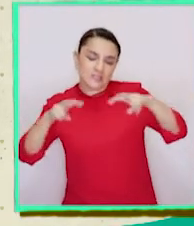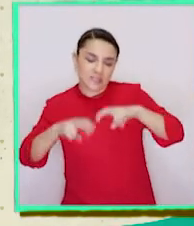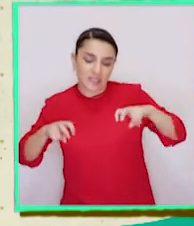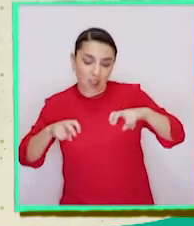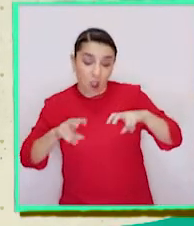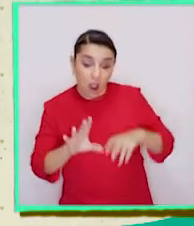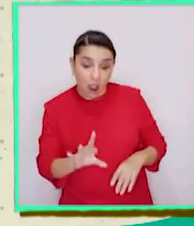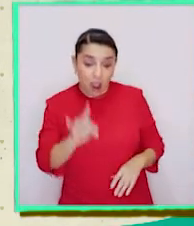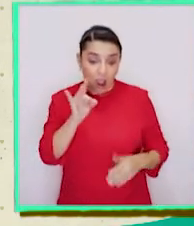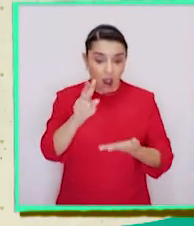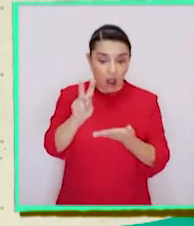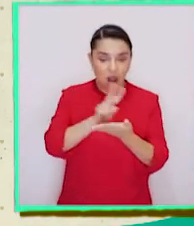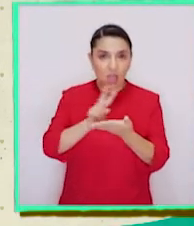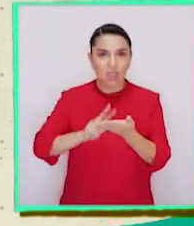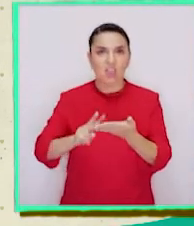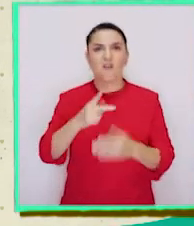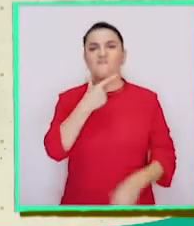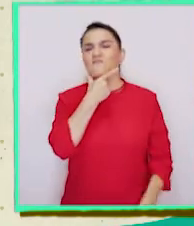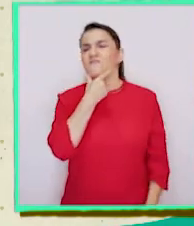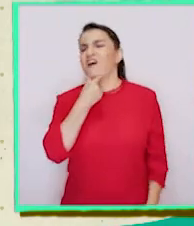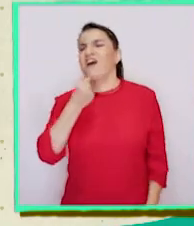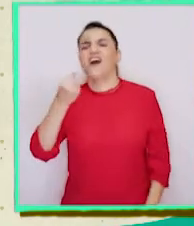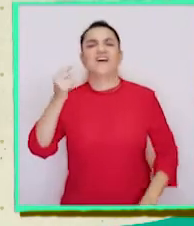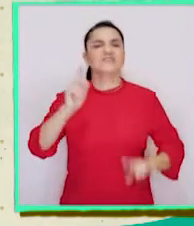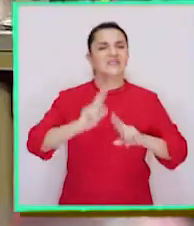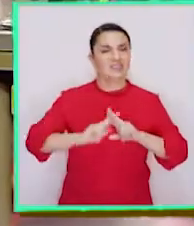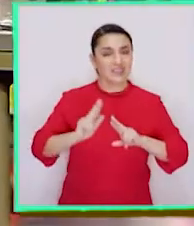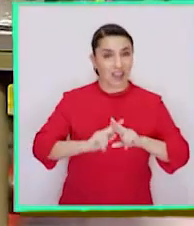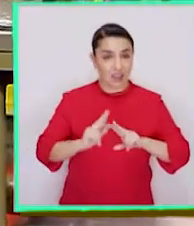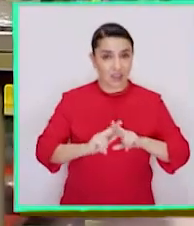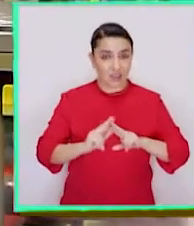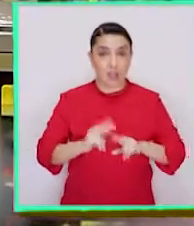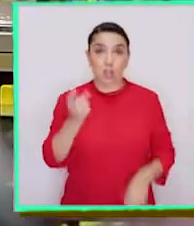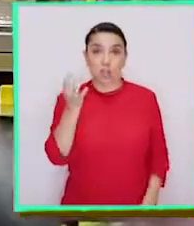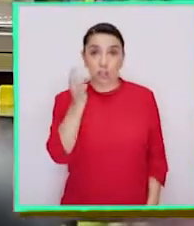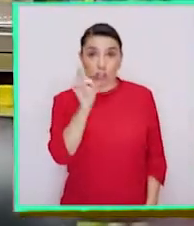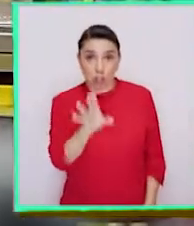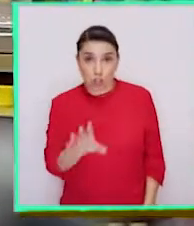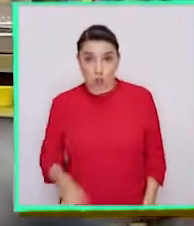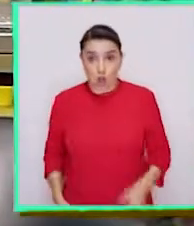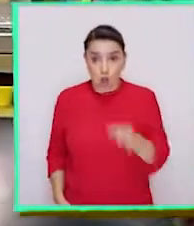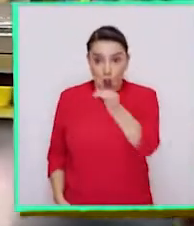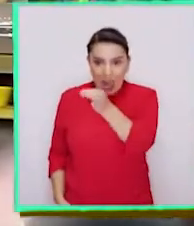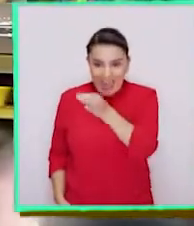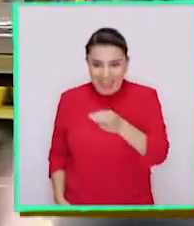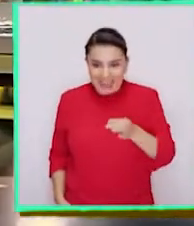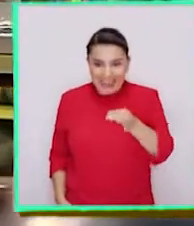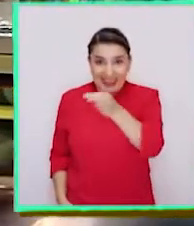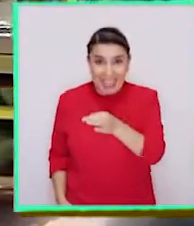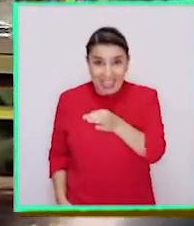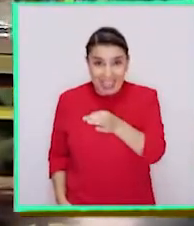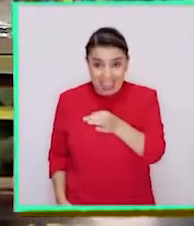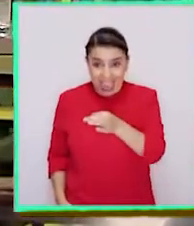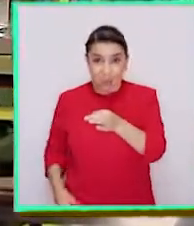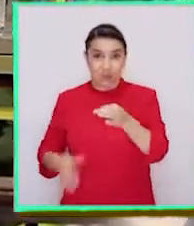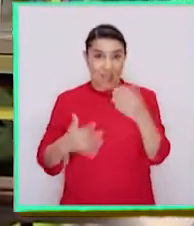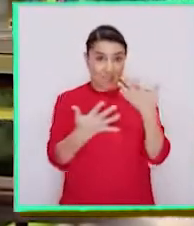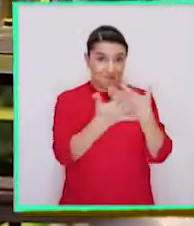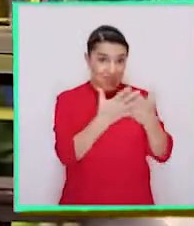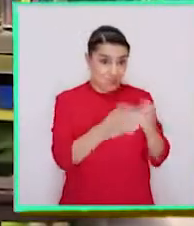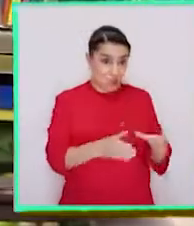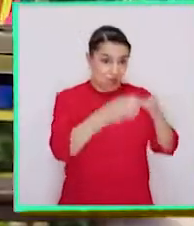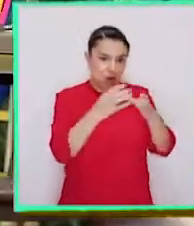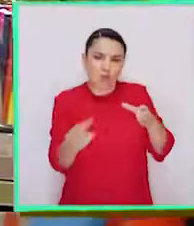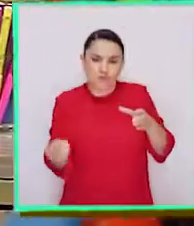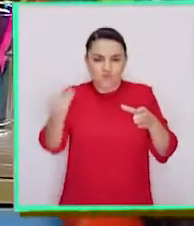más y leí que era muy fácil de hacer. Solo debía dejar germinar lentejas dentro de un plasco de